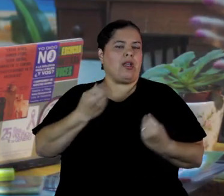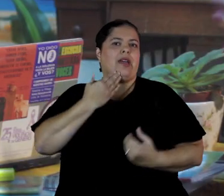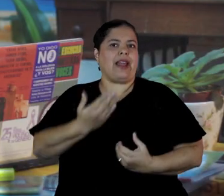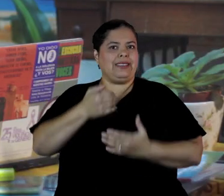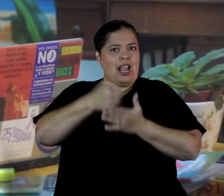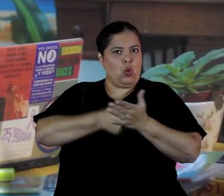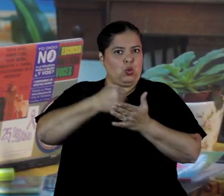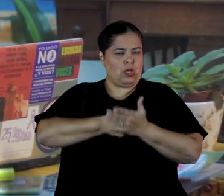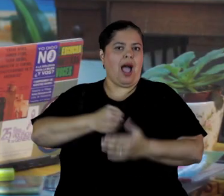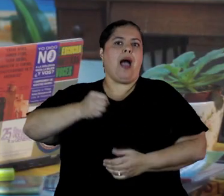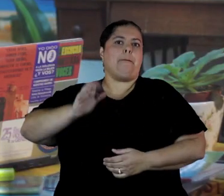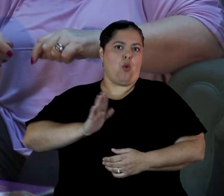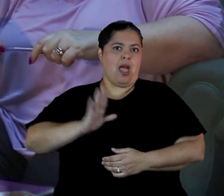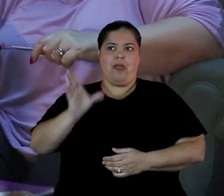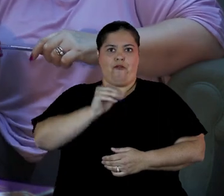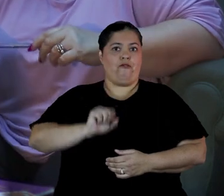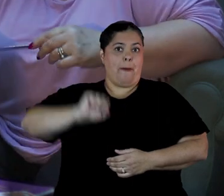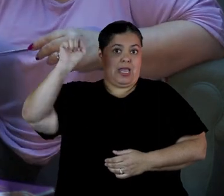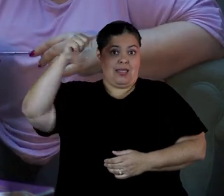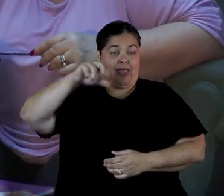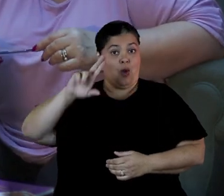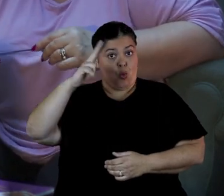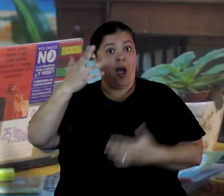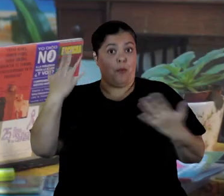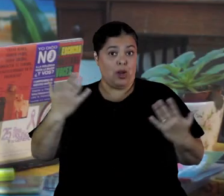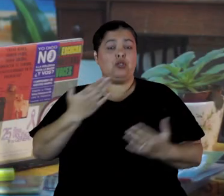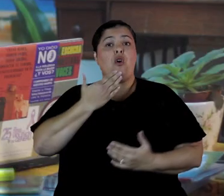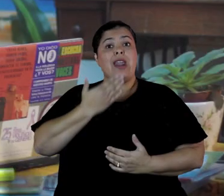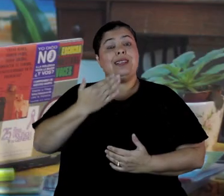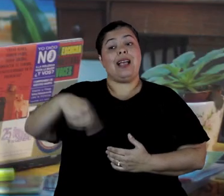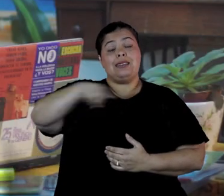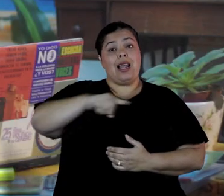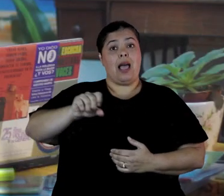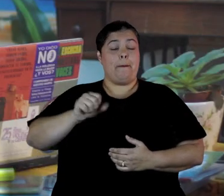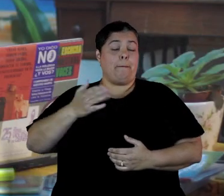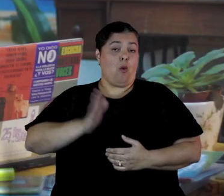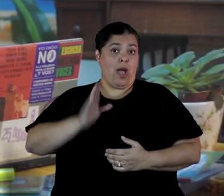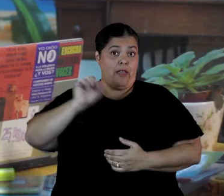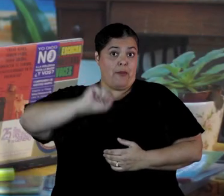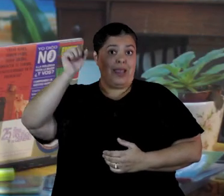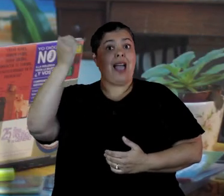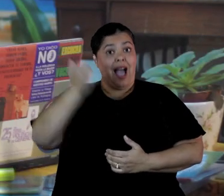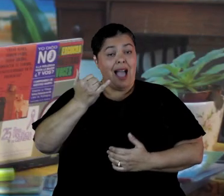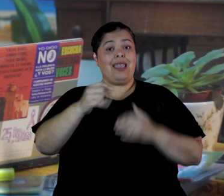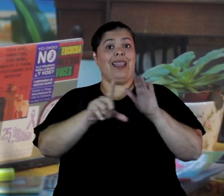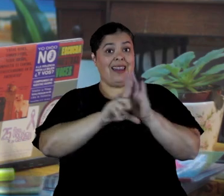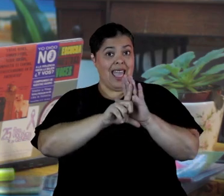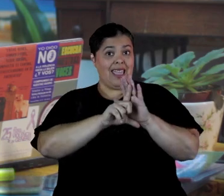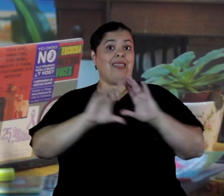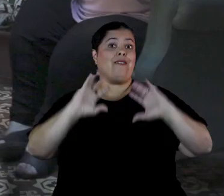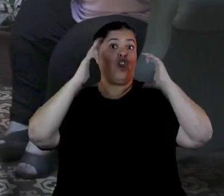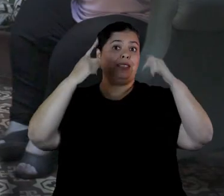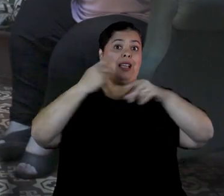de nuestro país. Gracias a ellas, es que tenemos esta ley de violencia basada en género hacia la mujer.